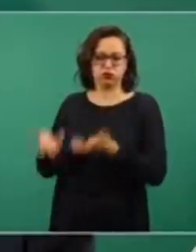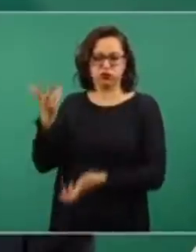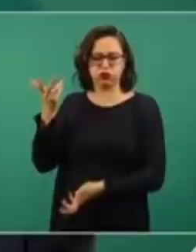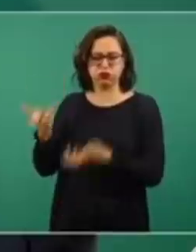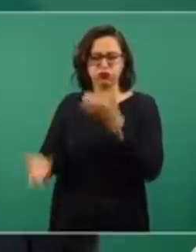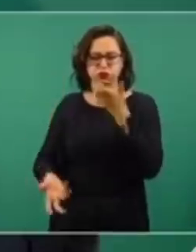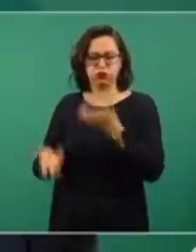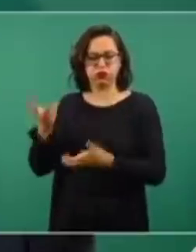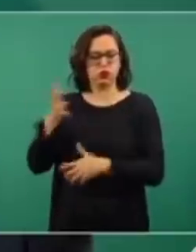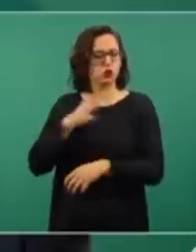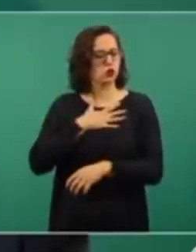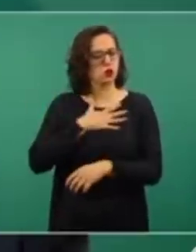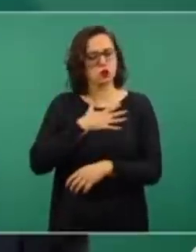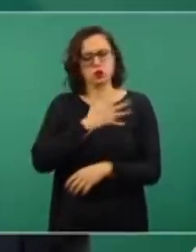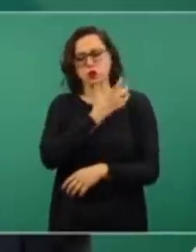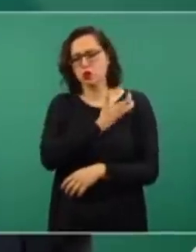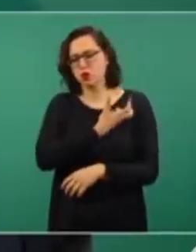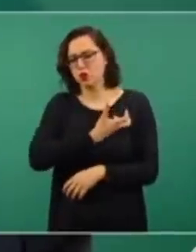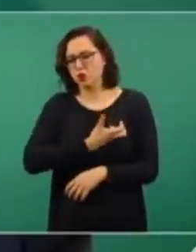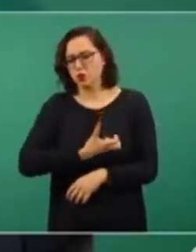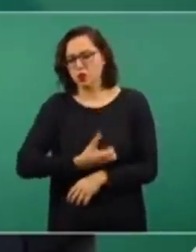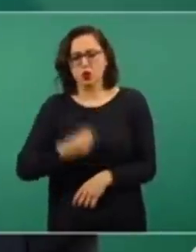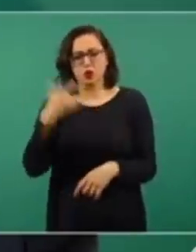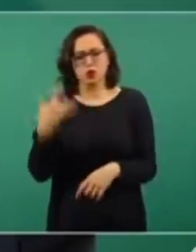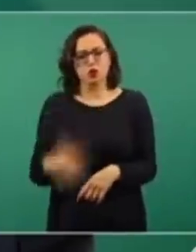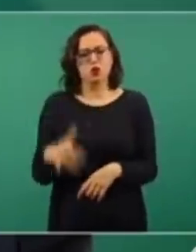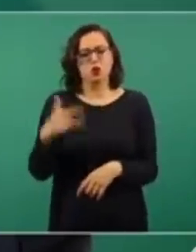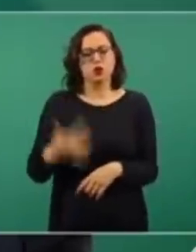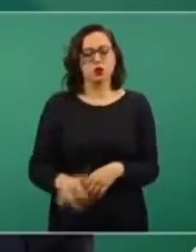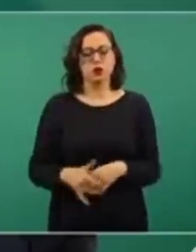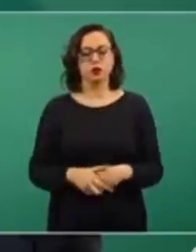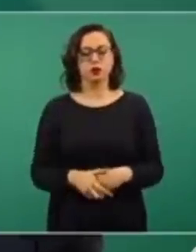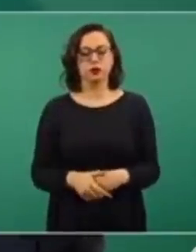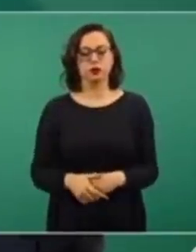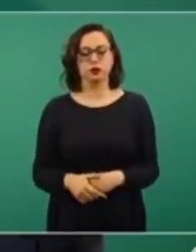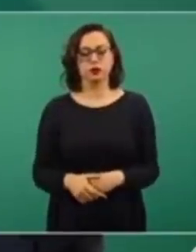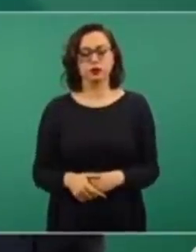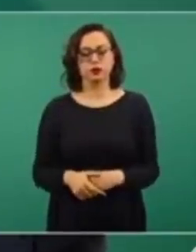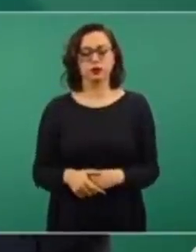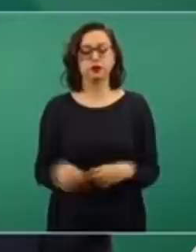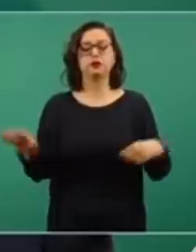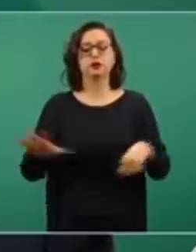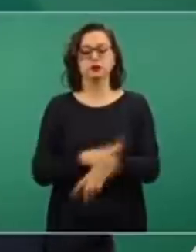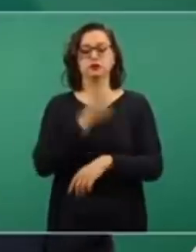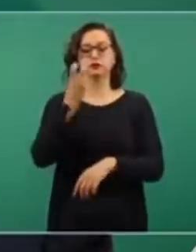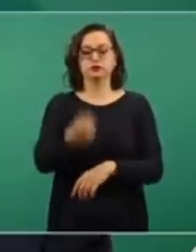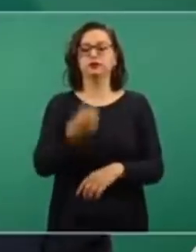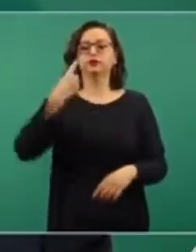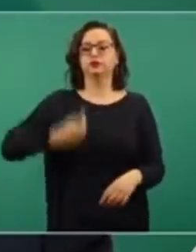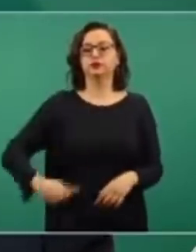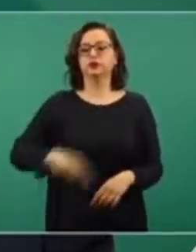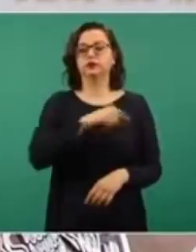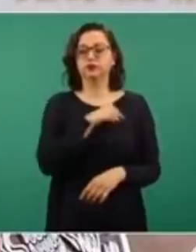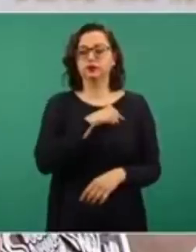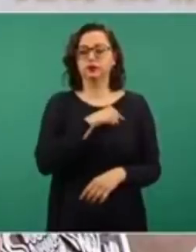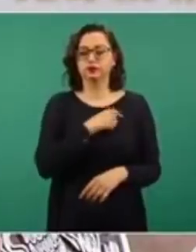Algo muy doloroso. Entonces, estamos trabajando